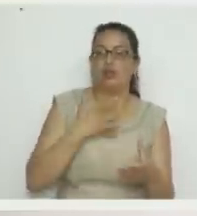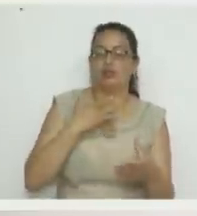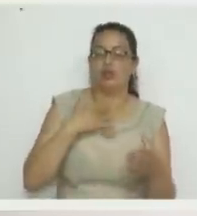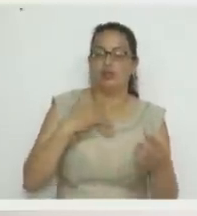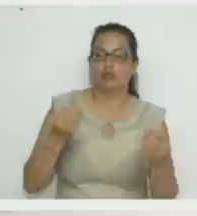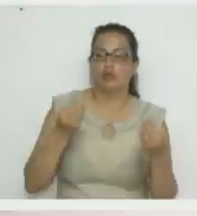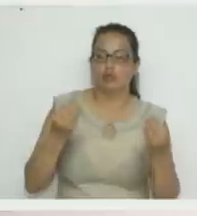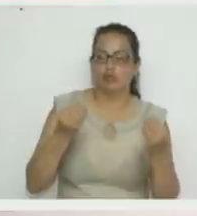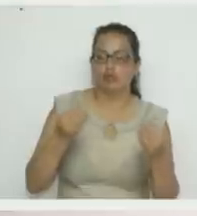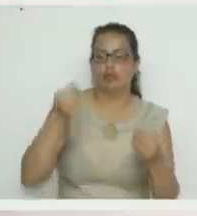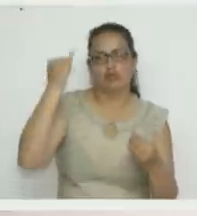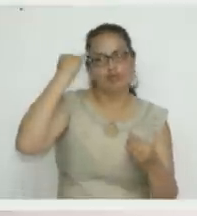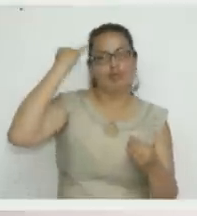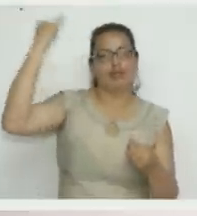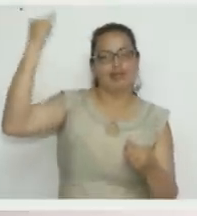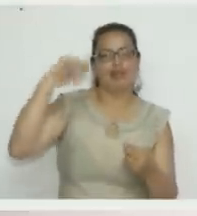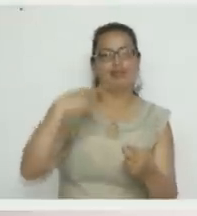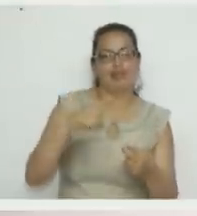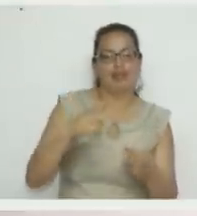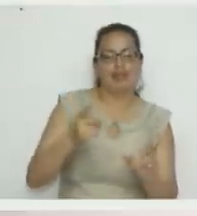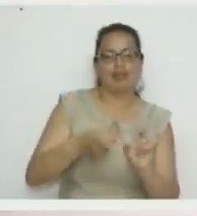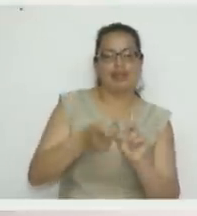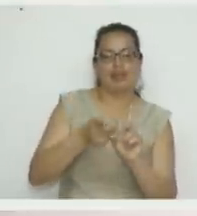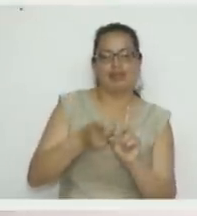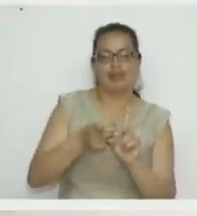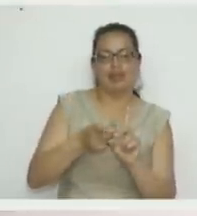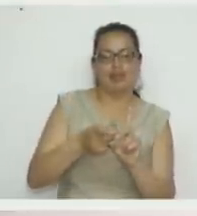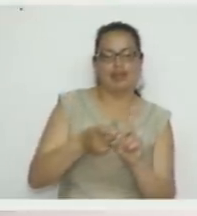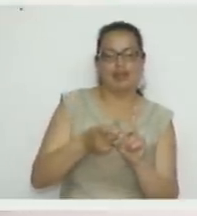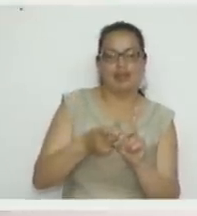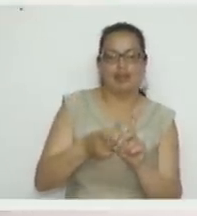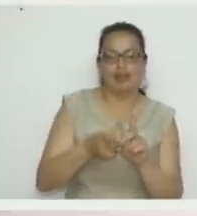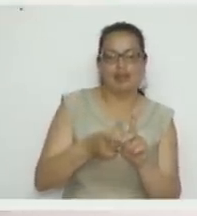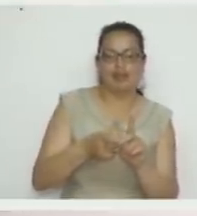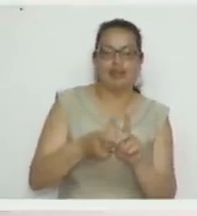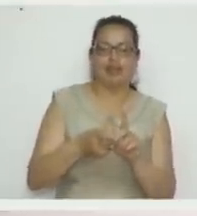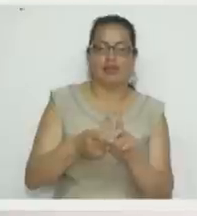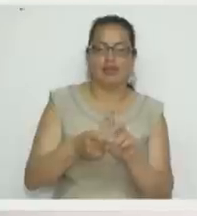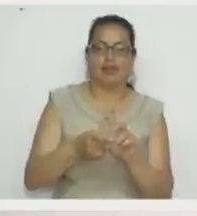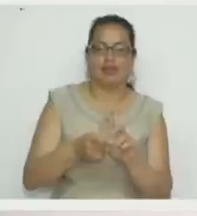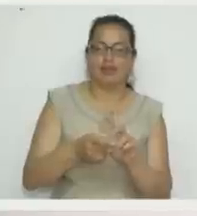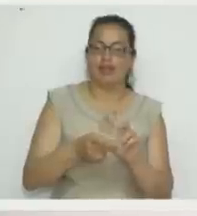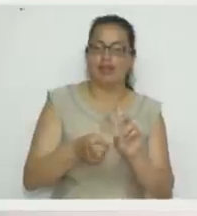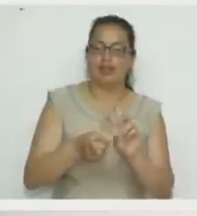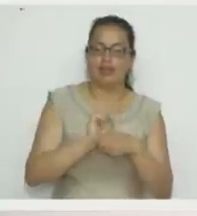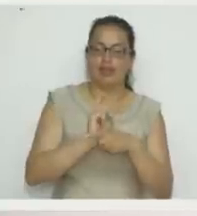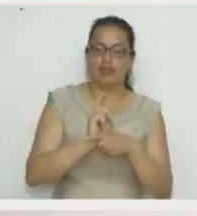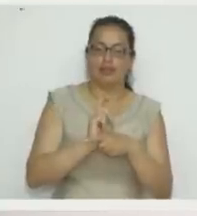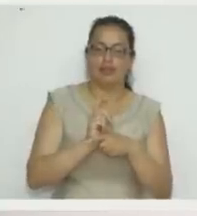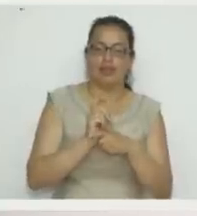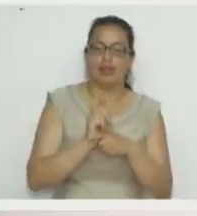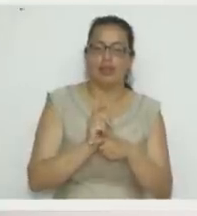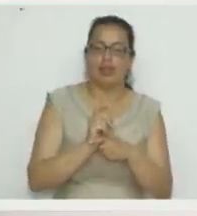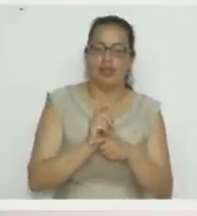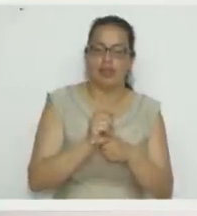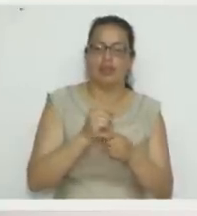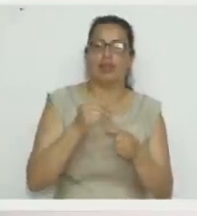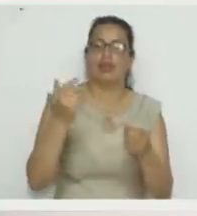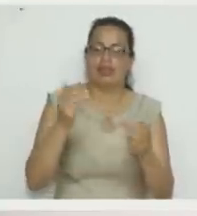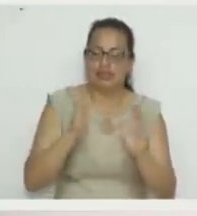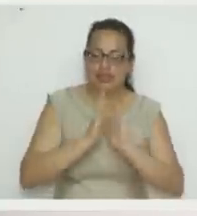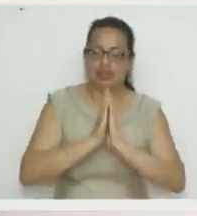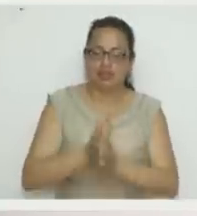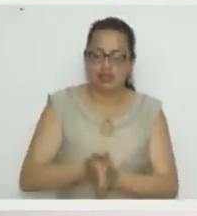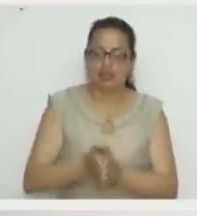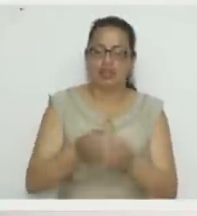y me dio la idea para el cambio de, o sea, con un milletito de esos ponerme navideño y quieran hermosos. Sí, también, claro. sino